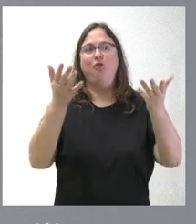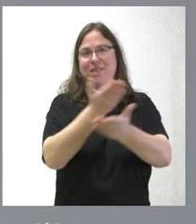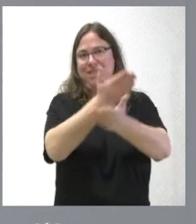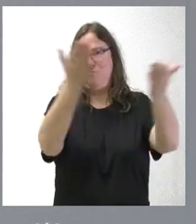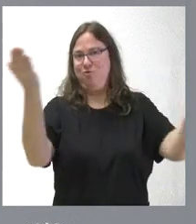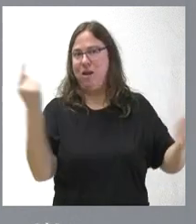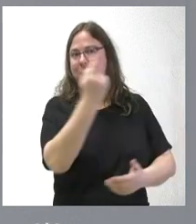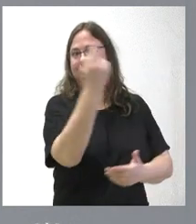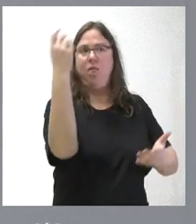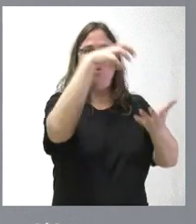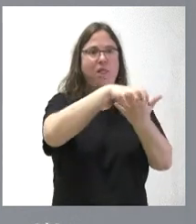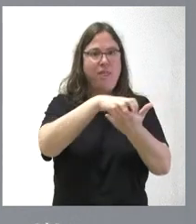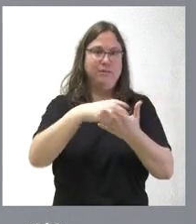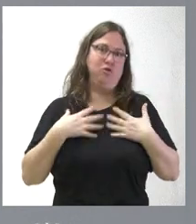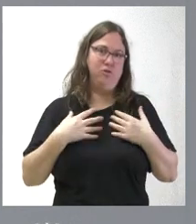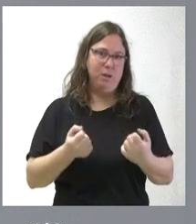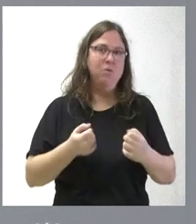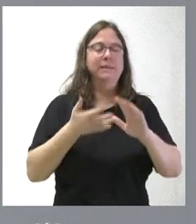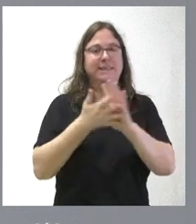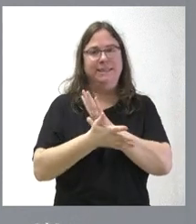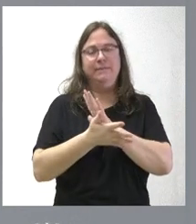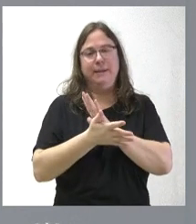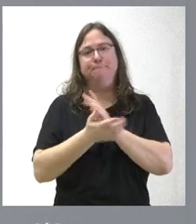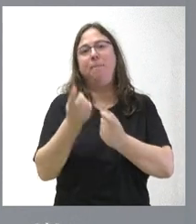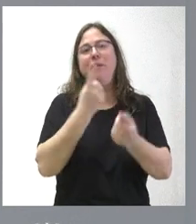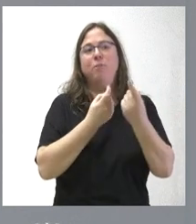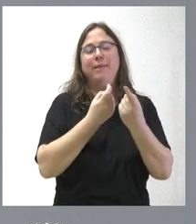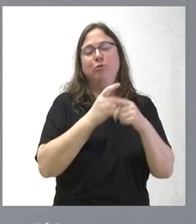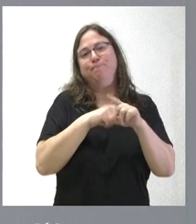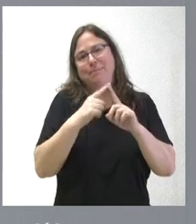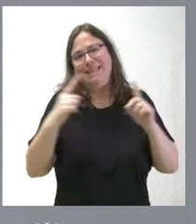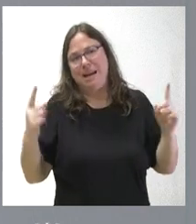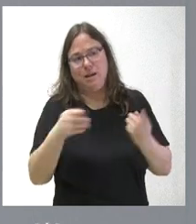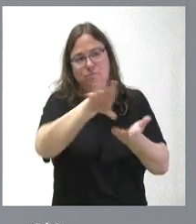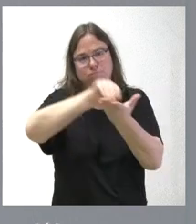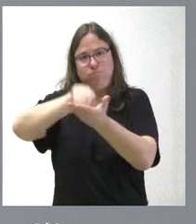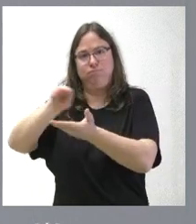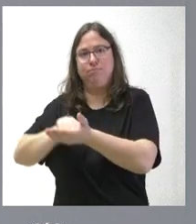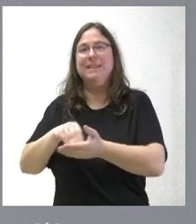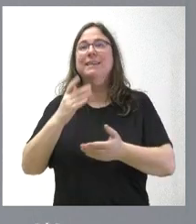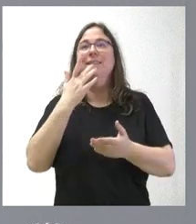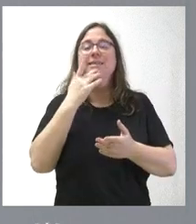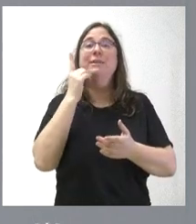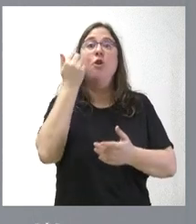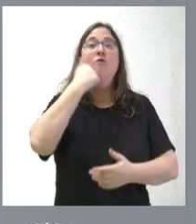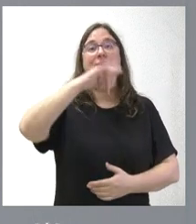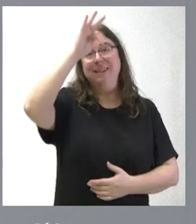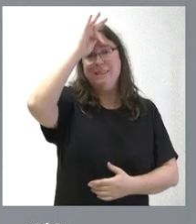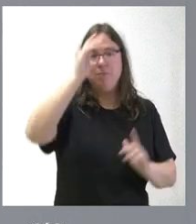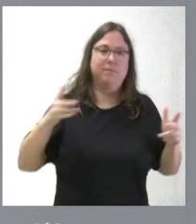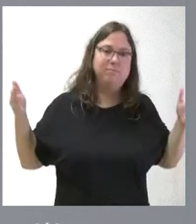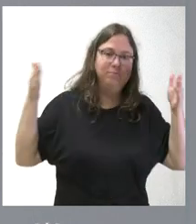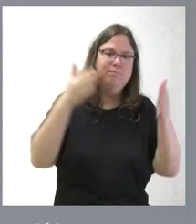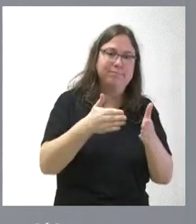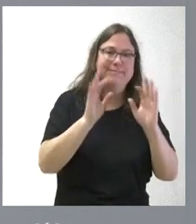de los centros de salud y, por tanto, la información se acumula en un periodo más amplio, no es como en el ámbito del fin de semana, donde se concentró de